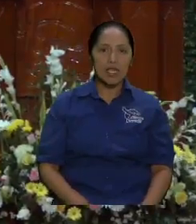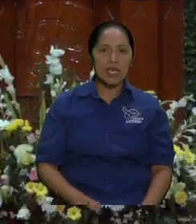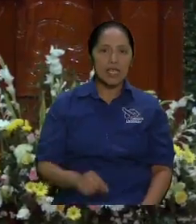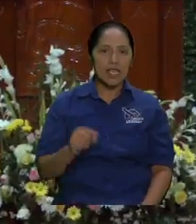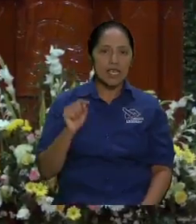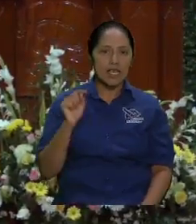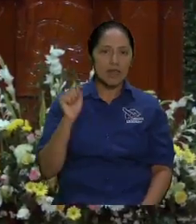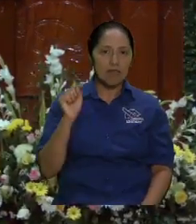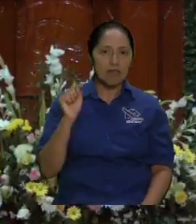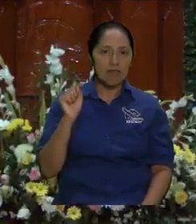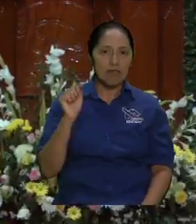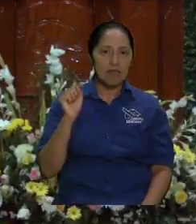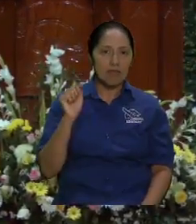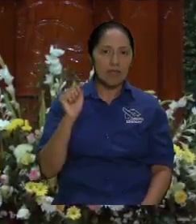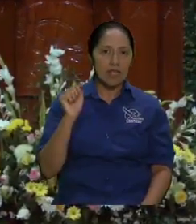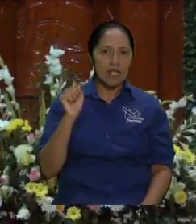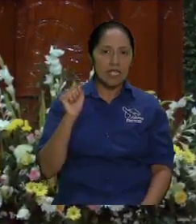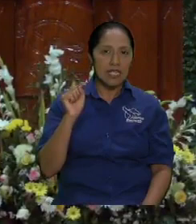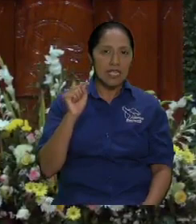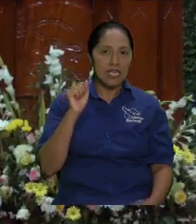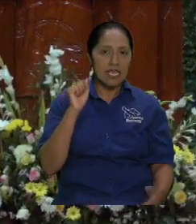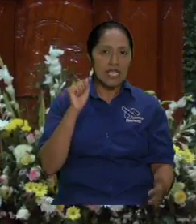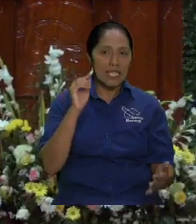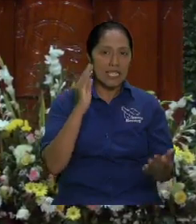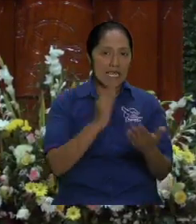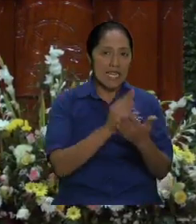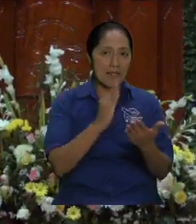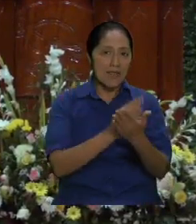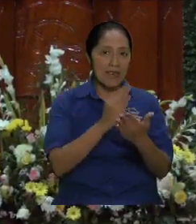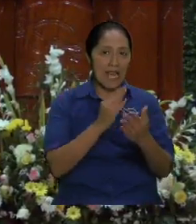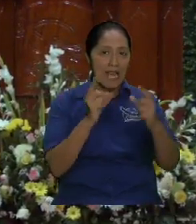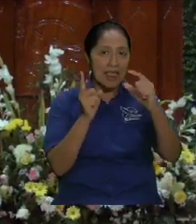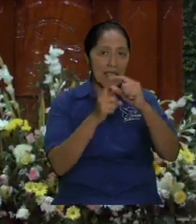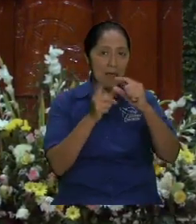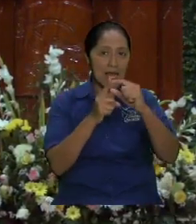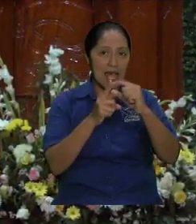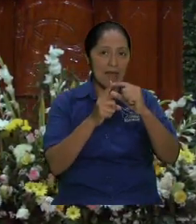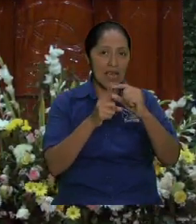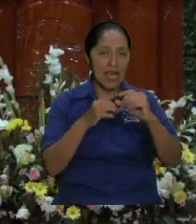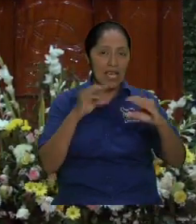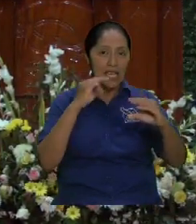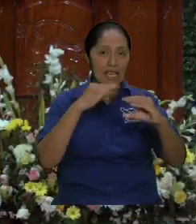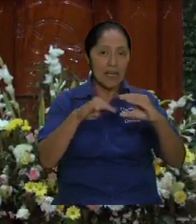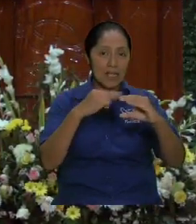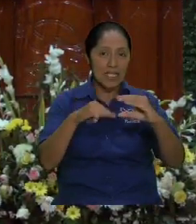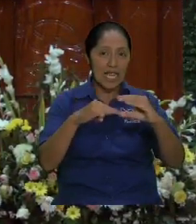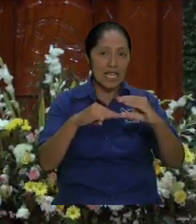copy, paste del mensaje de un cuate famoso.